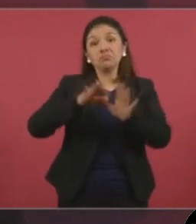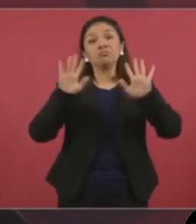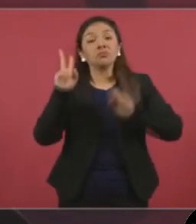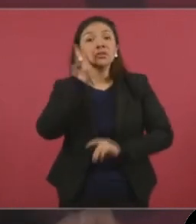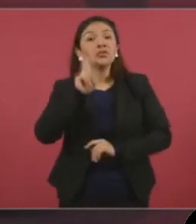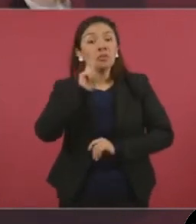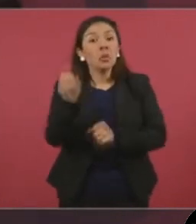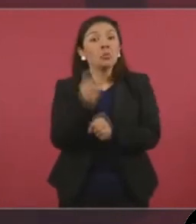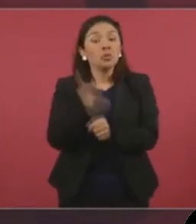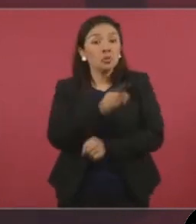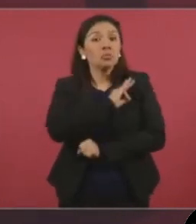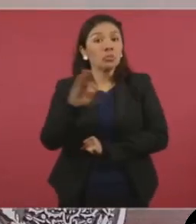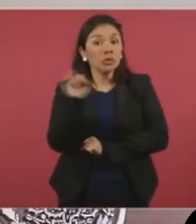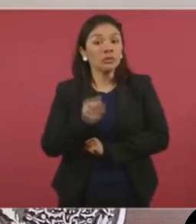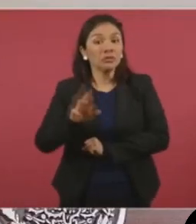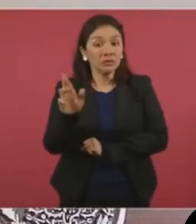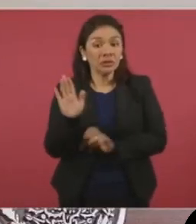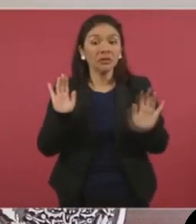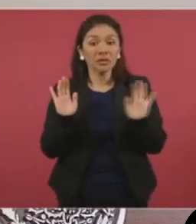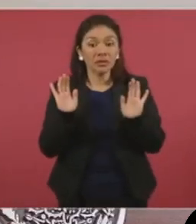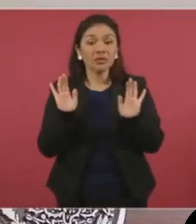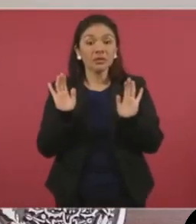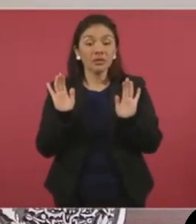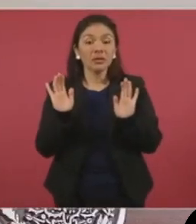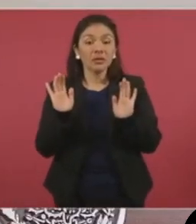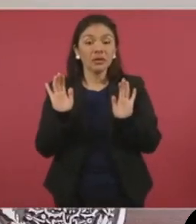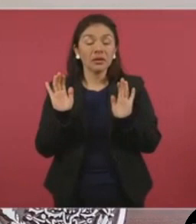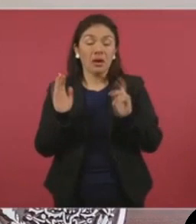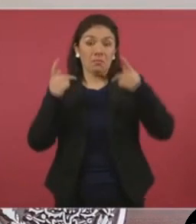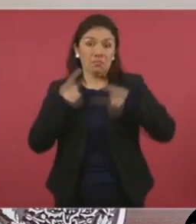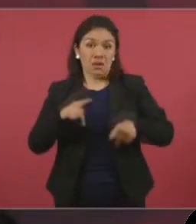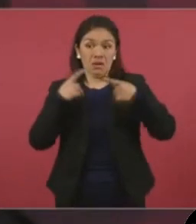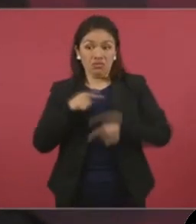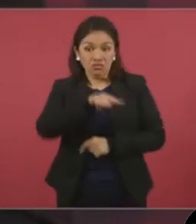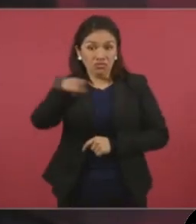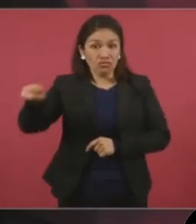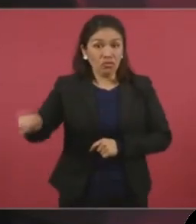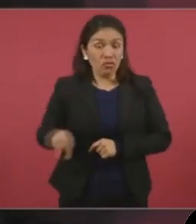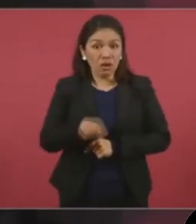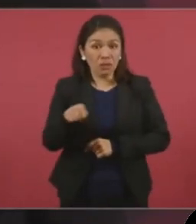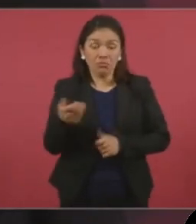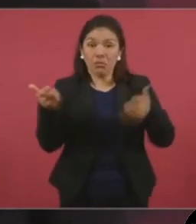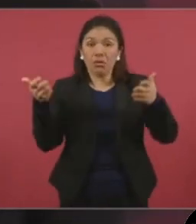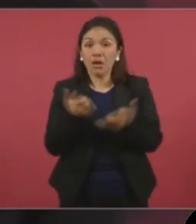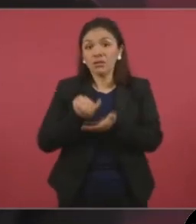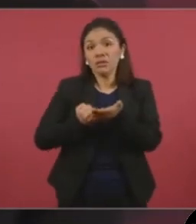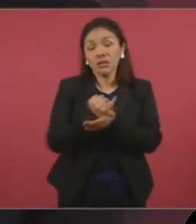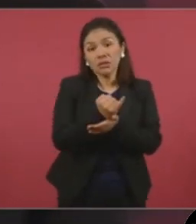de que los ciudadanos decidan